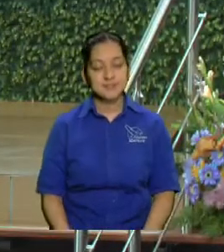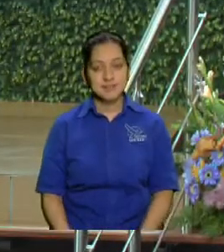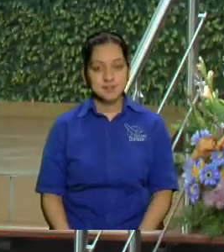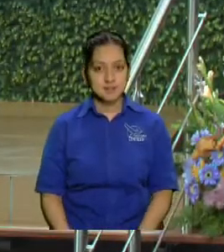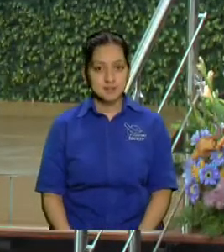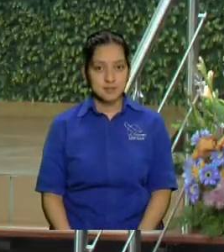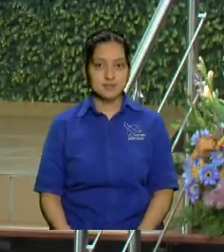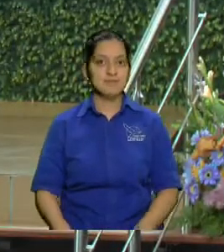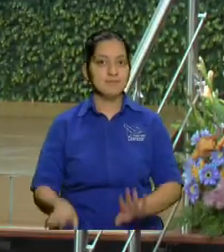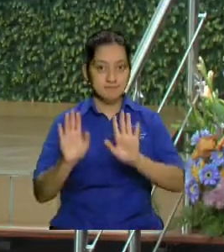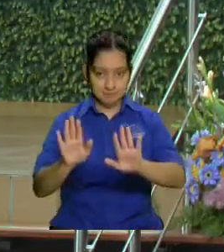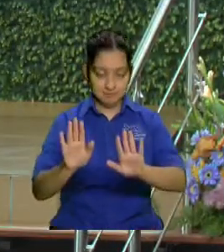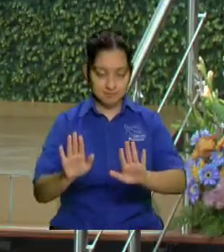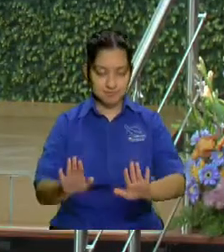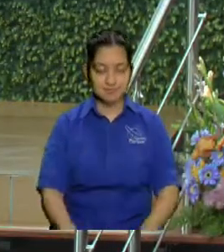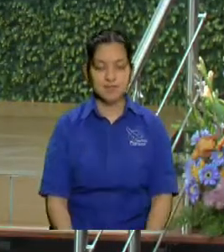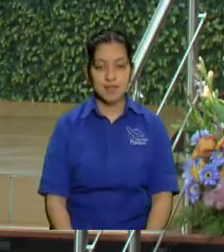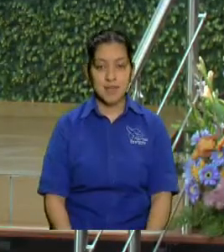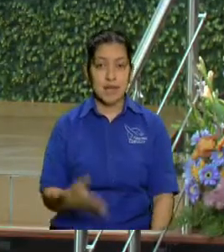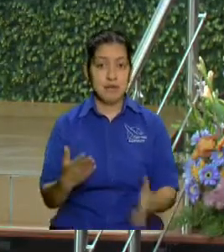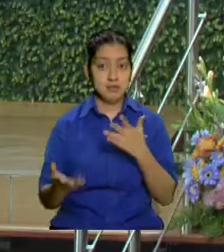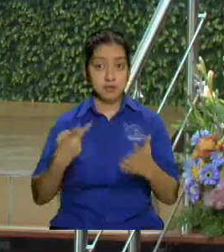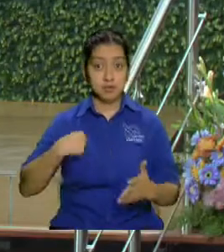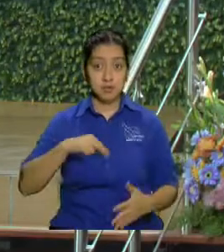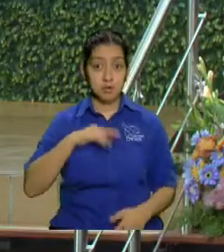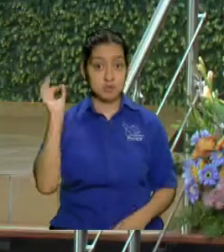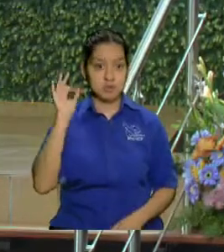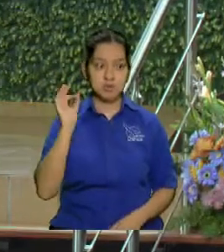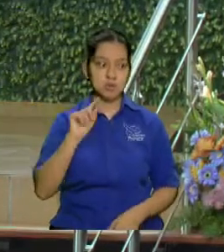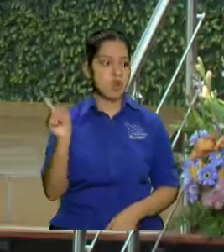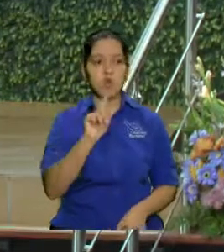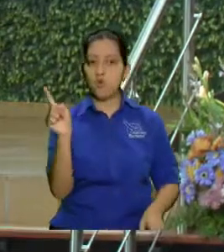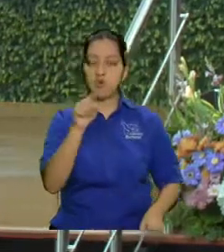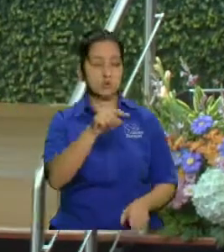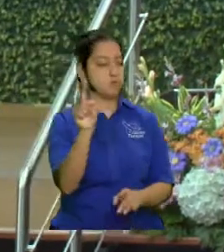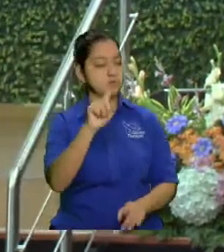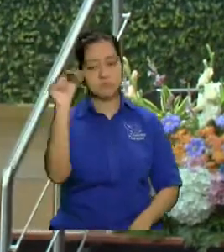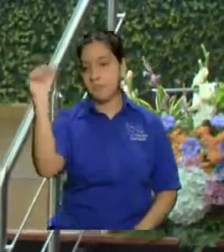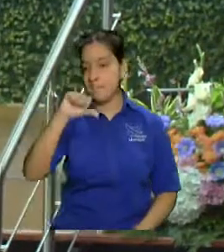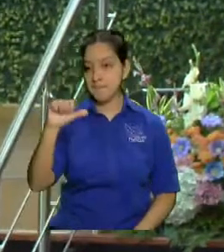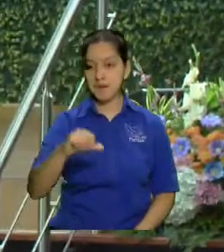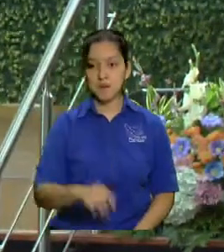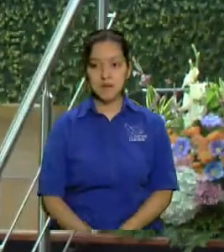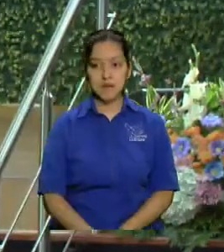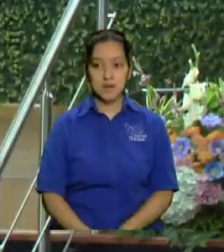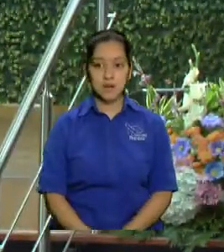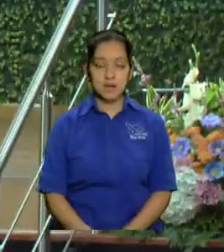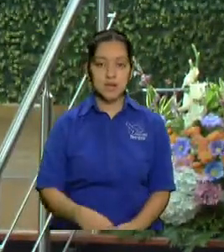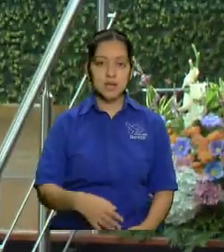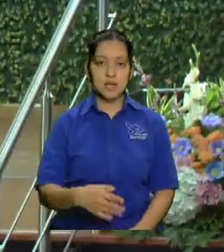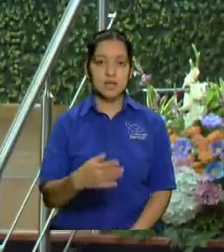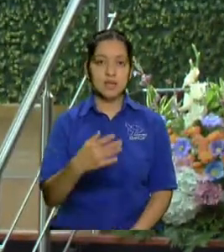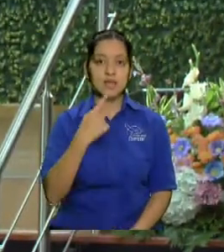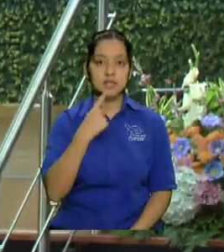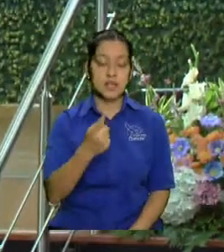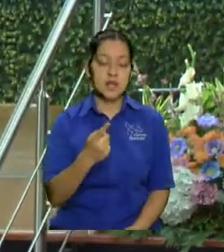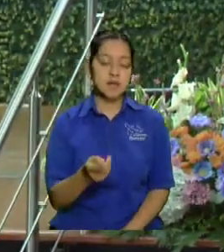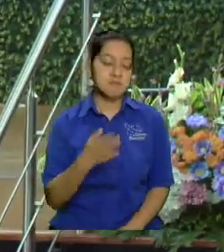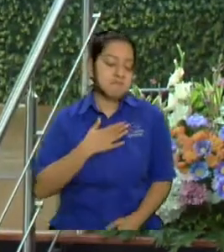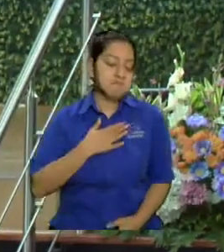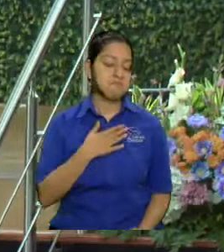como hacer eso a veces nosotros los pastores decimos no eso no está bien y le decimos a la muchachita mi papá me da permiso dice la muchachita